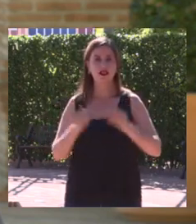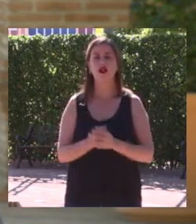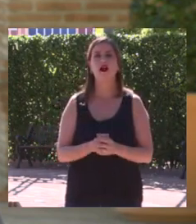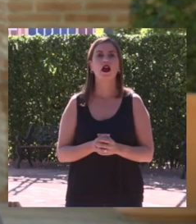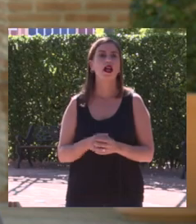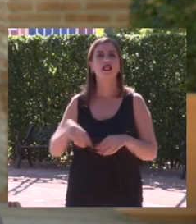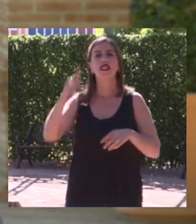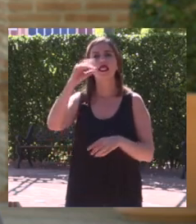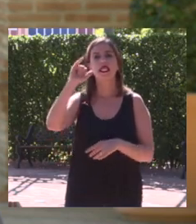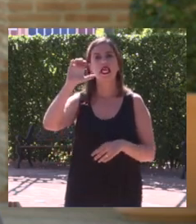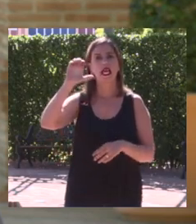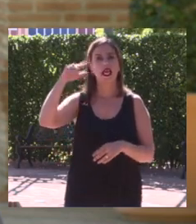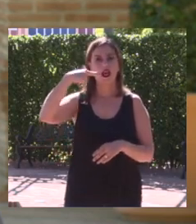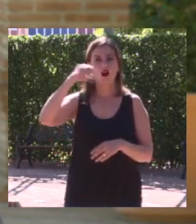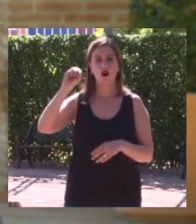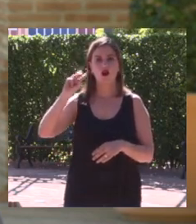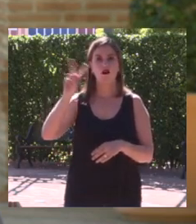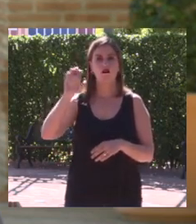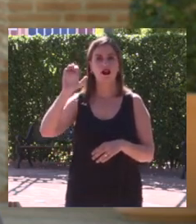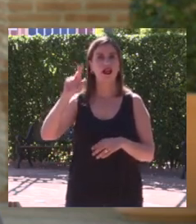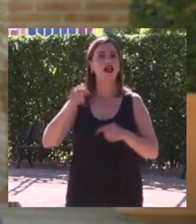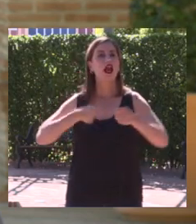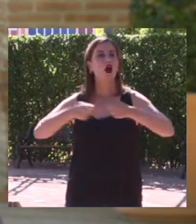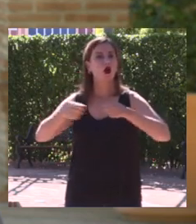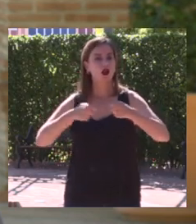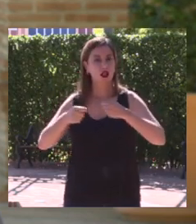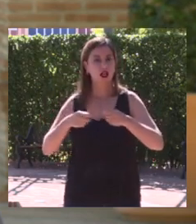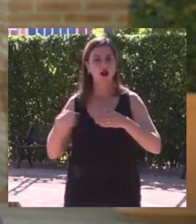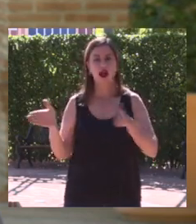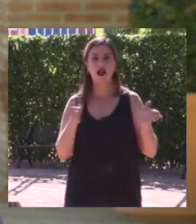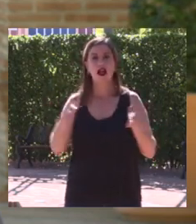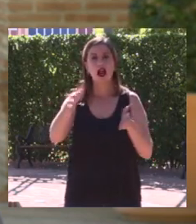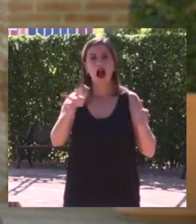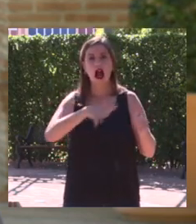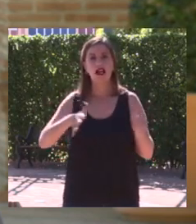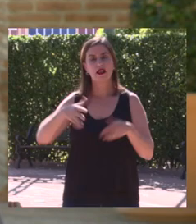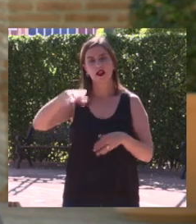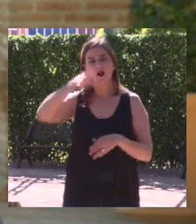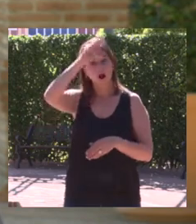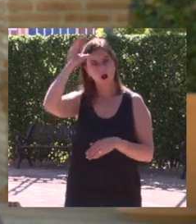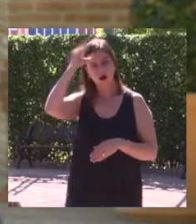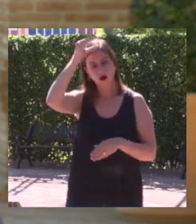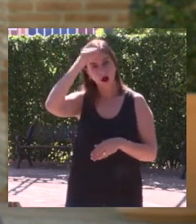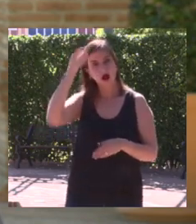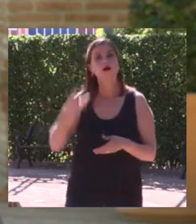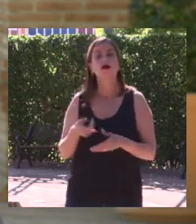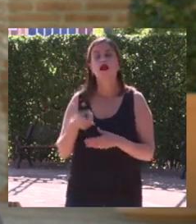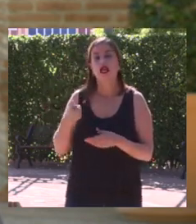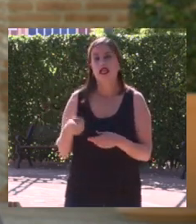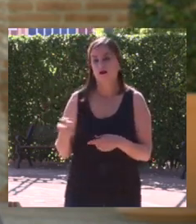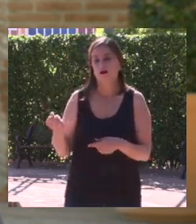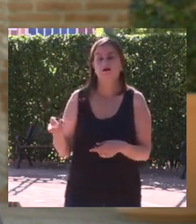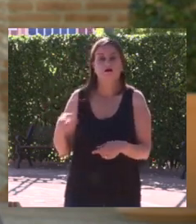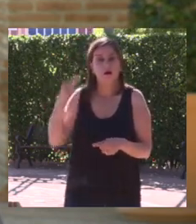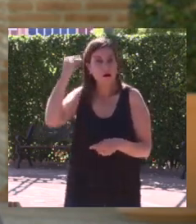Vera y a la coordinadora del área de Cultura, la profesora Luisa María del Águila, que hayan contado con nuestro centro para este